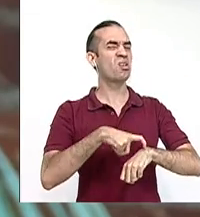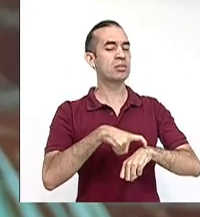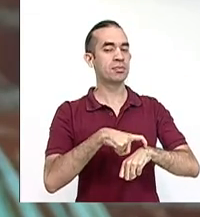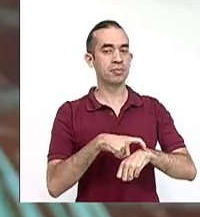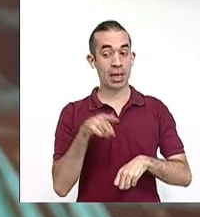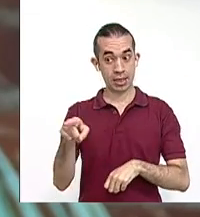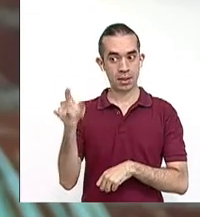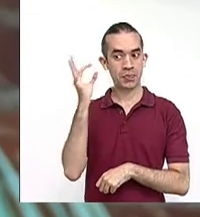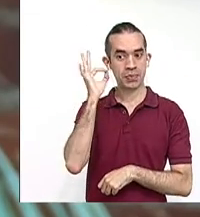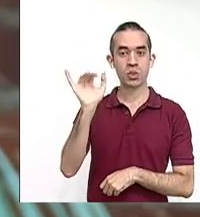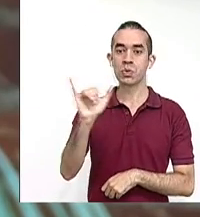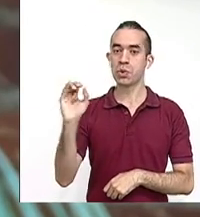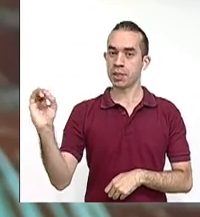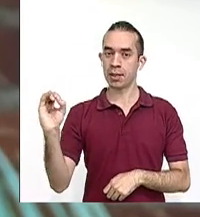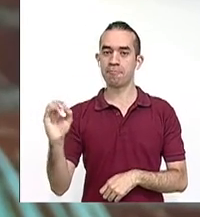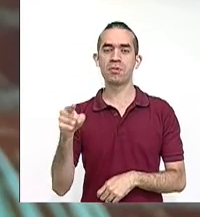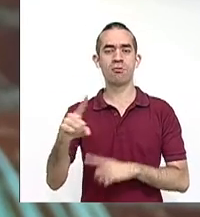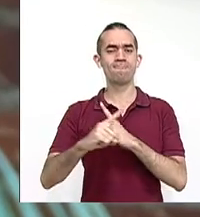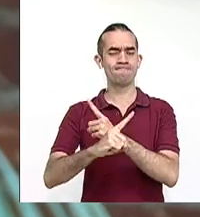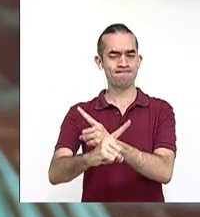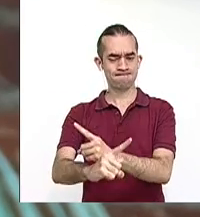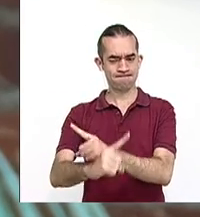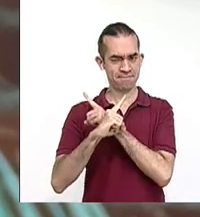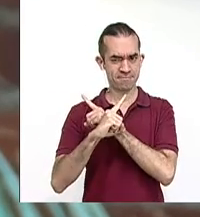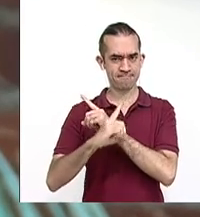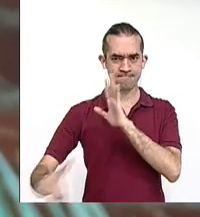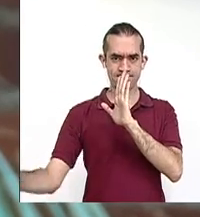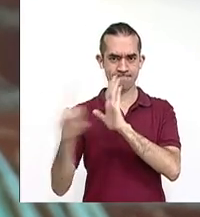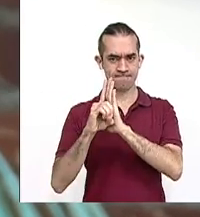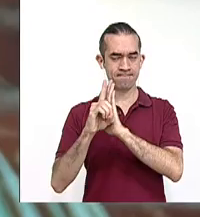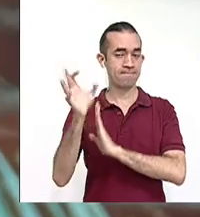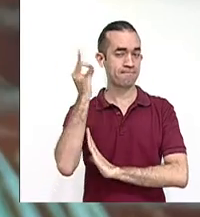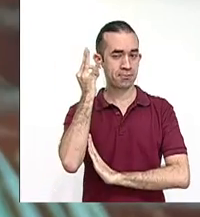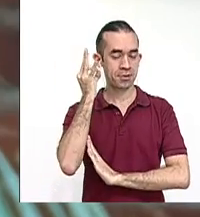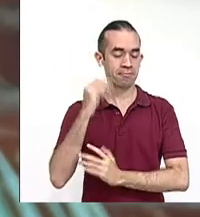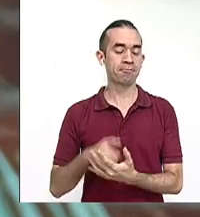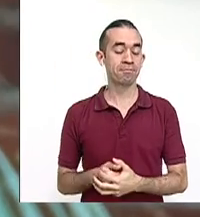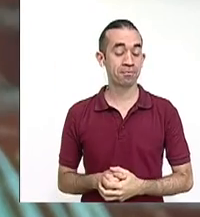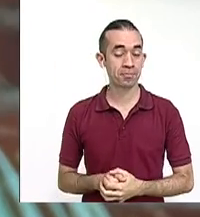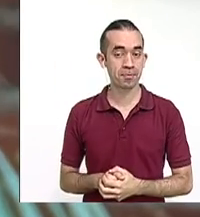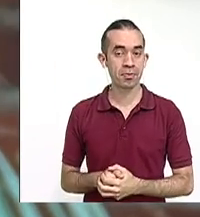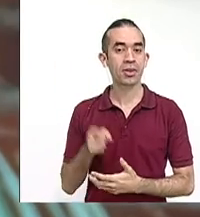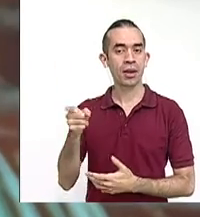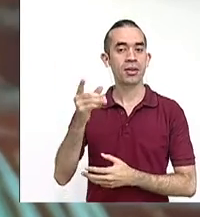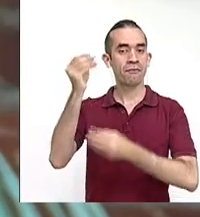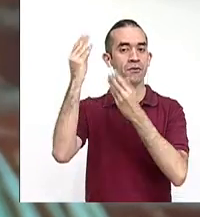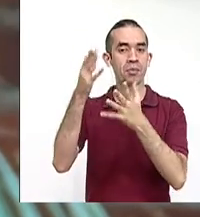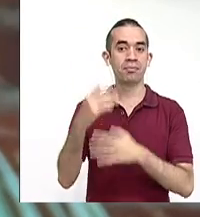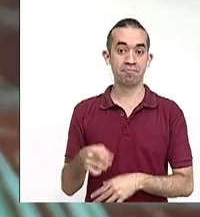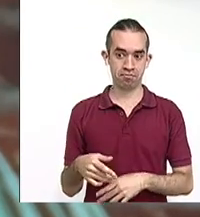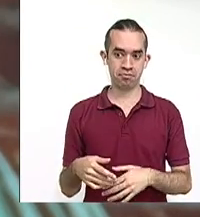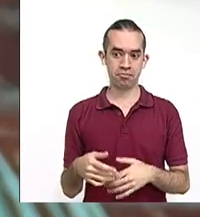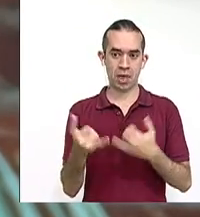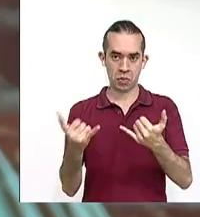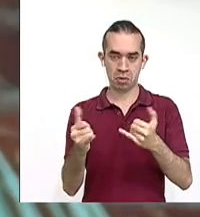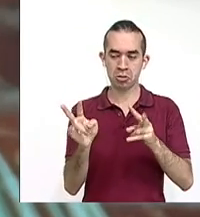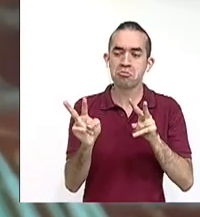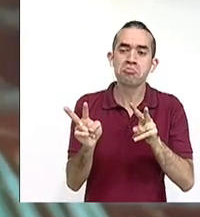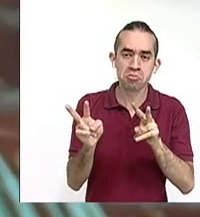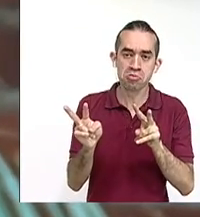una defensa absoluta a los derechos de la mujer y nos dice cosas que en aquella época eran